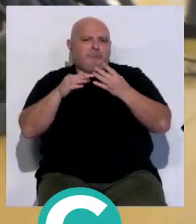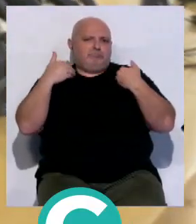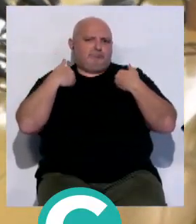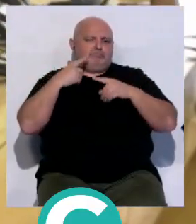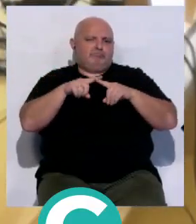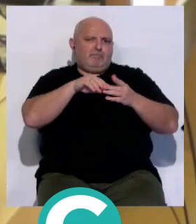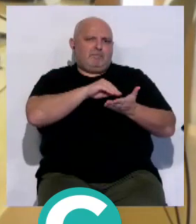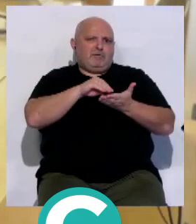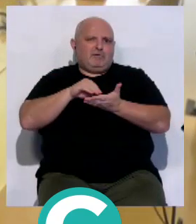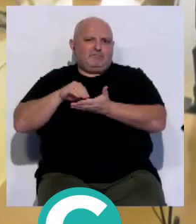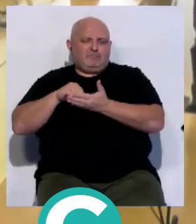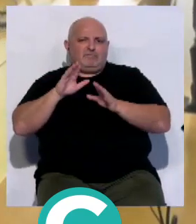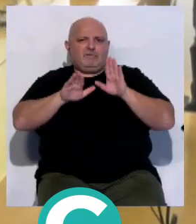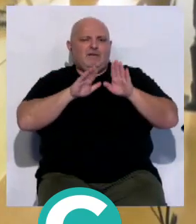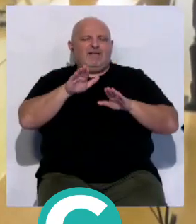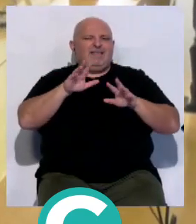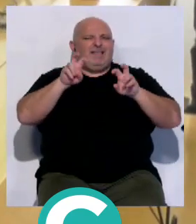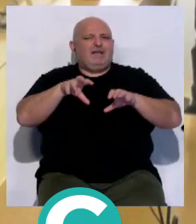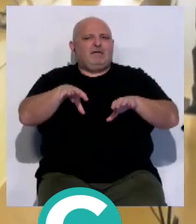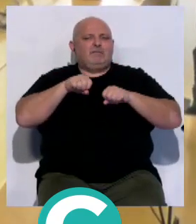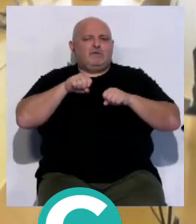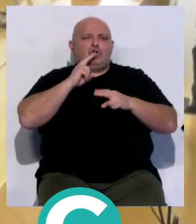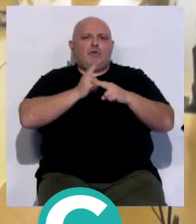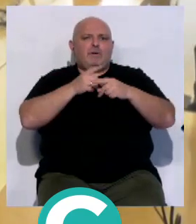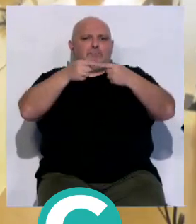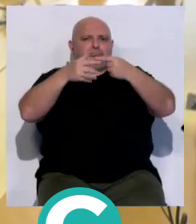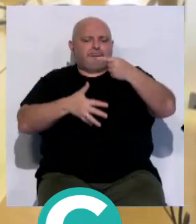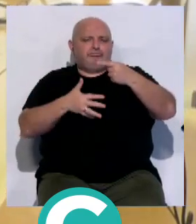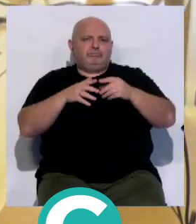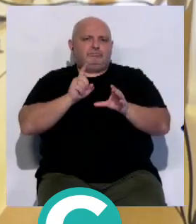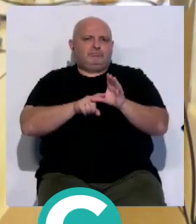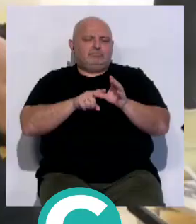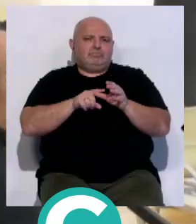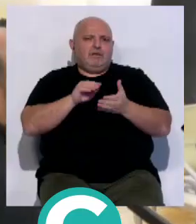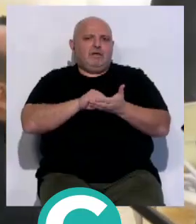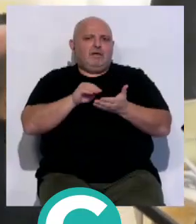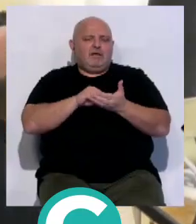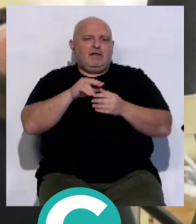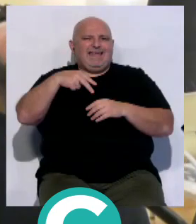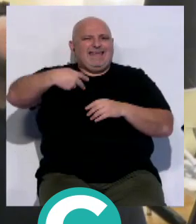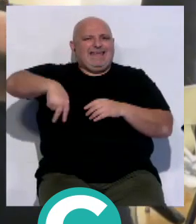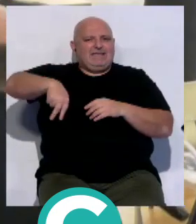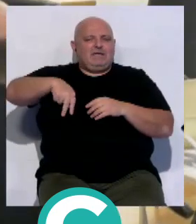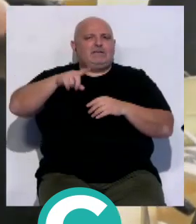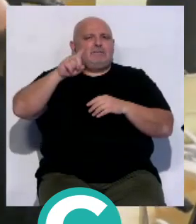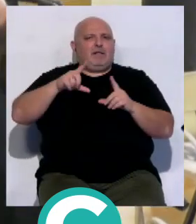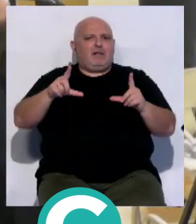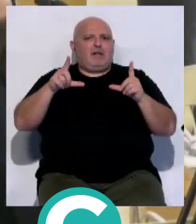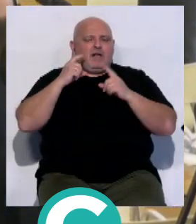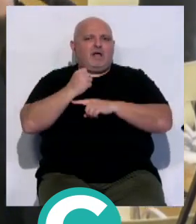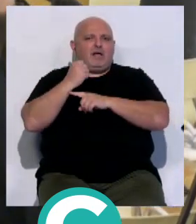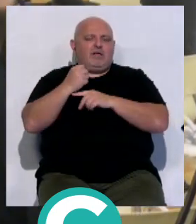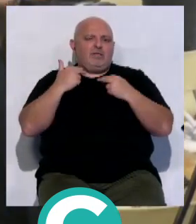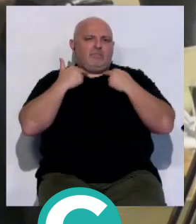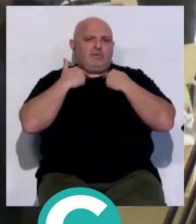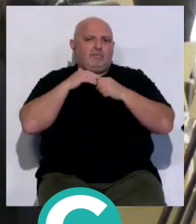Freser o el escritor Martín Caparrós son algunos de los nombres propios que participarán en Periodismo con Eñe, que también cuenta con el apoyo de